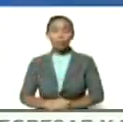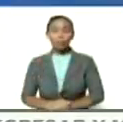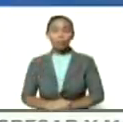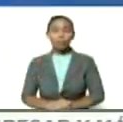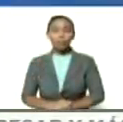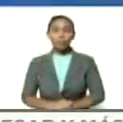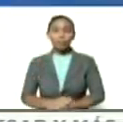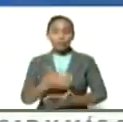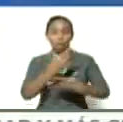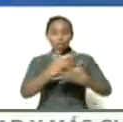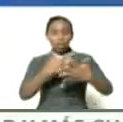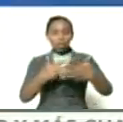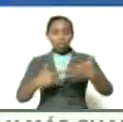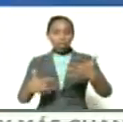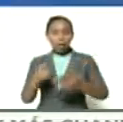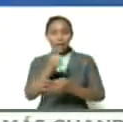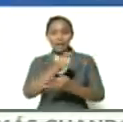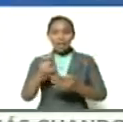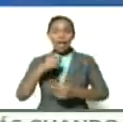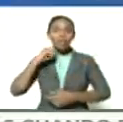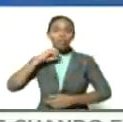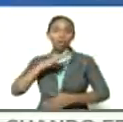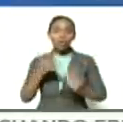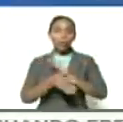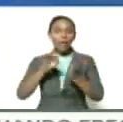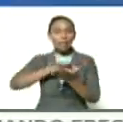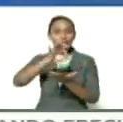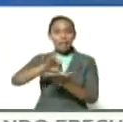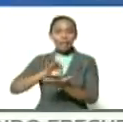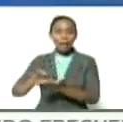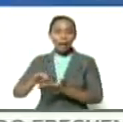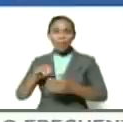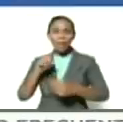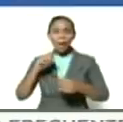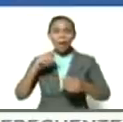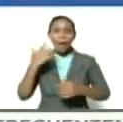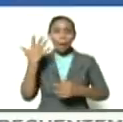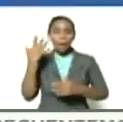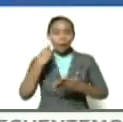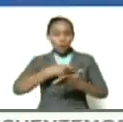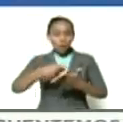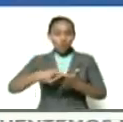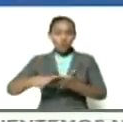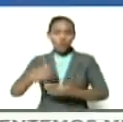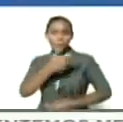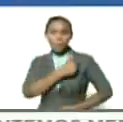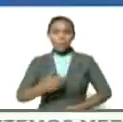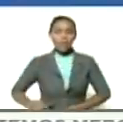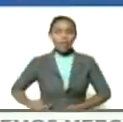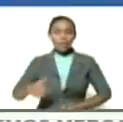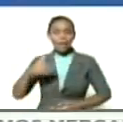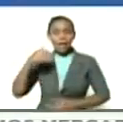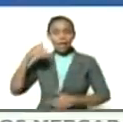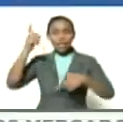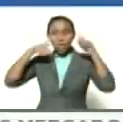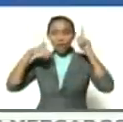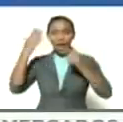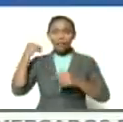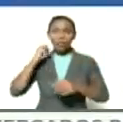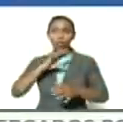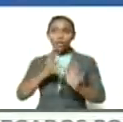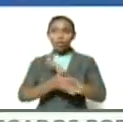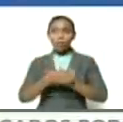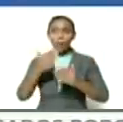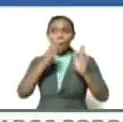escrito en sus líneas históricas y estratégicas de puña y letra del comandante Hugo Chávez aquí está en nuestro